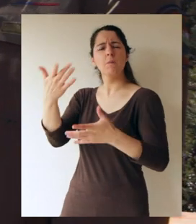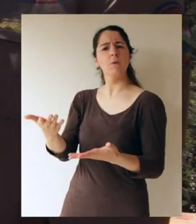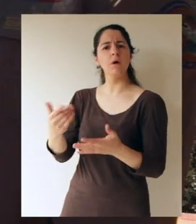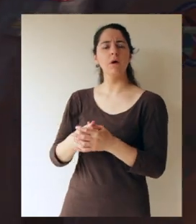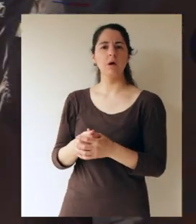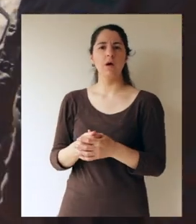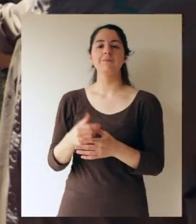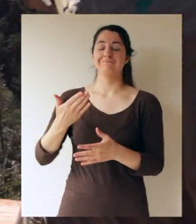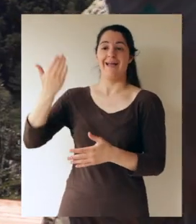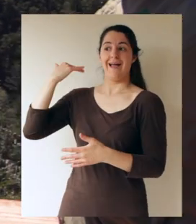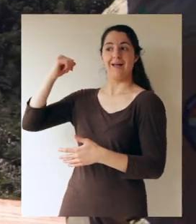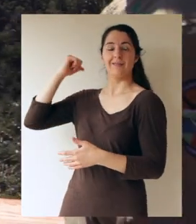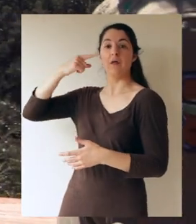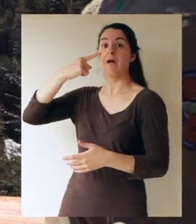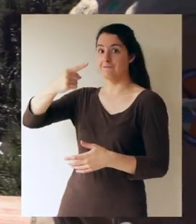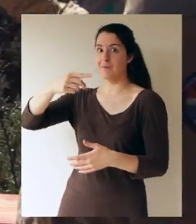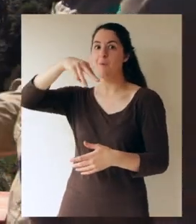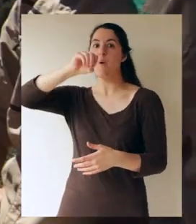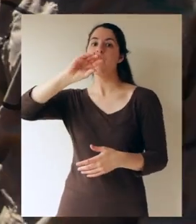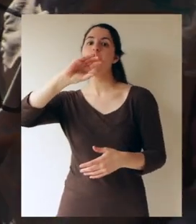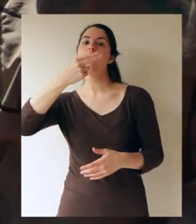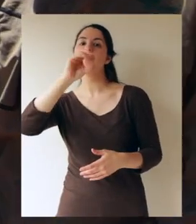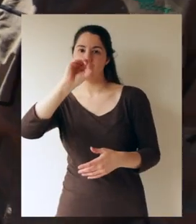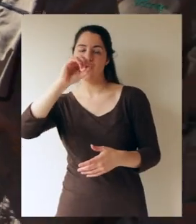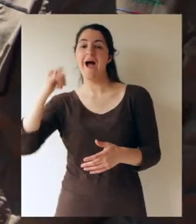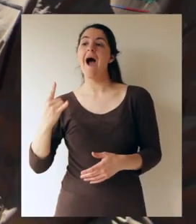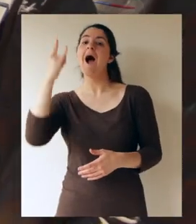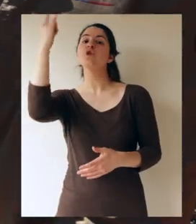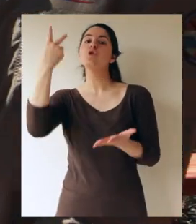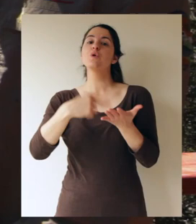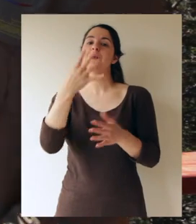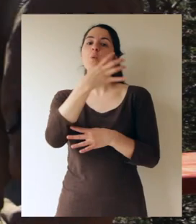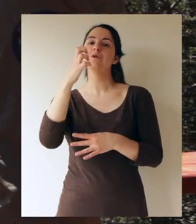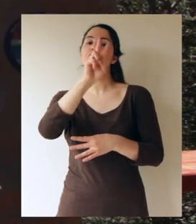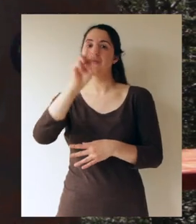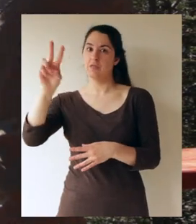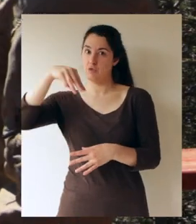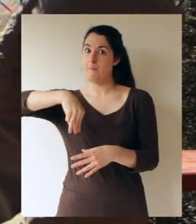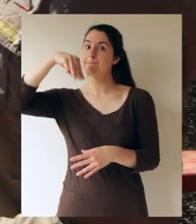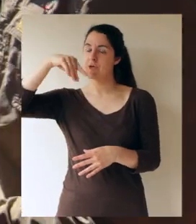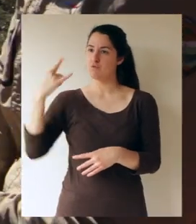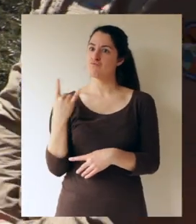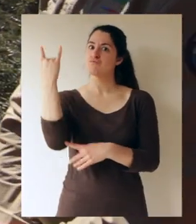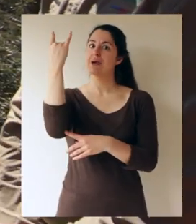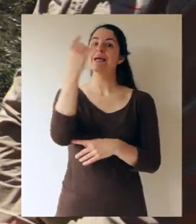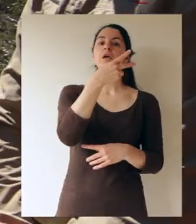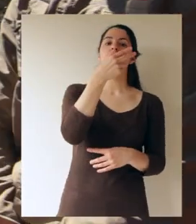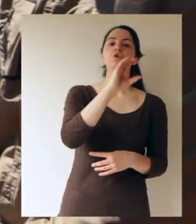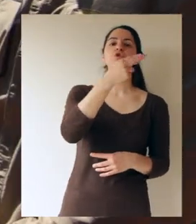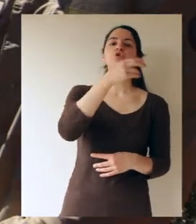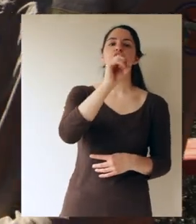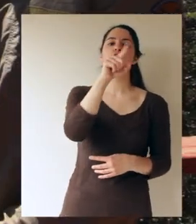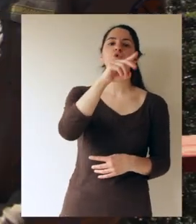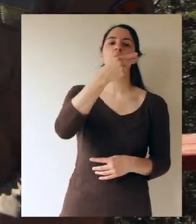A nuestras espaldas tenemos el Mocho con una altura de 2.422 metros y Choshuenco con una altura de